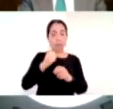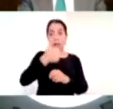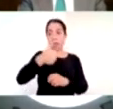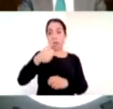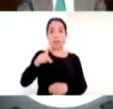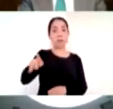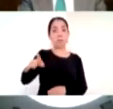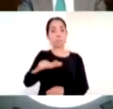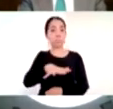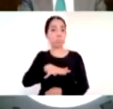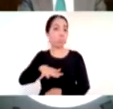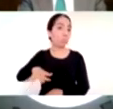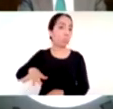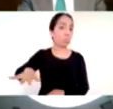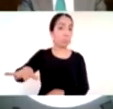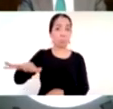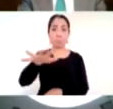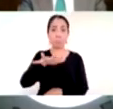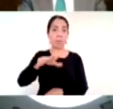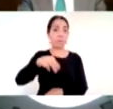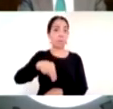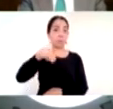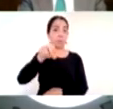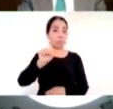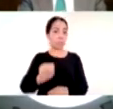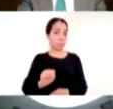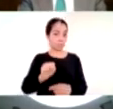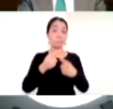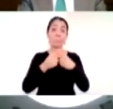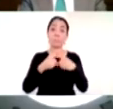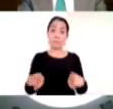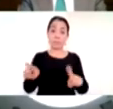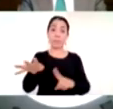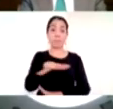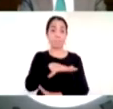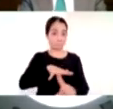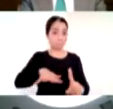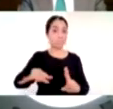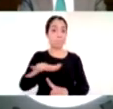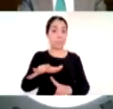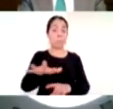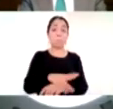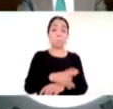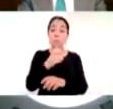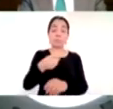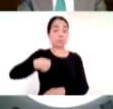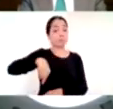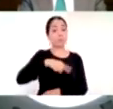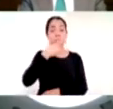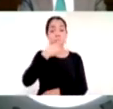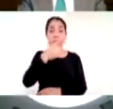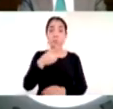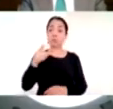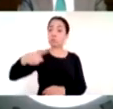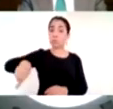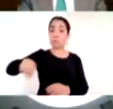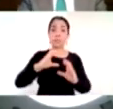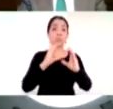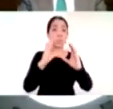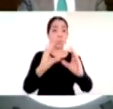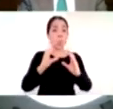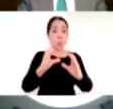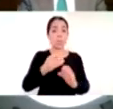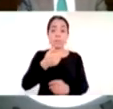siempre nosotros diciendo el niño cuiden al niño y a sus familias gracias maestras y maestros sinaloenses